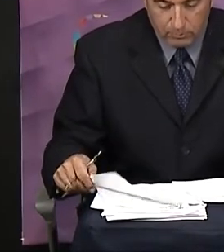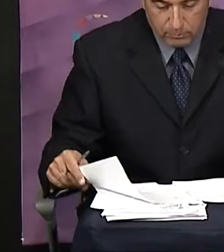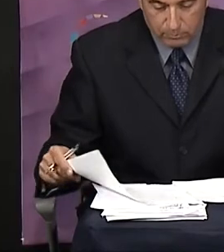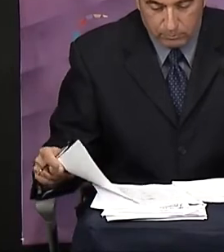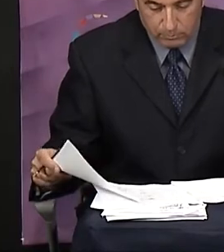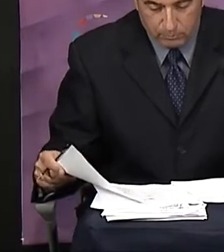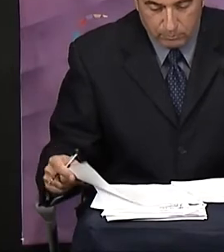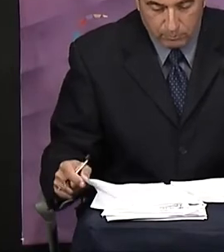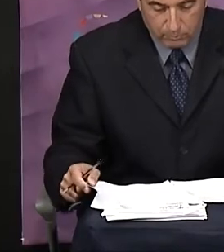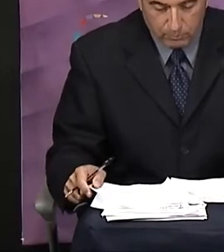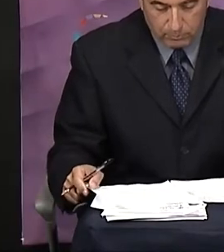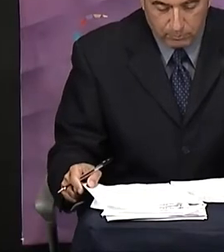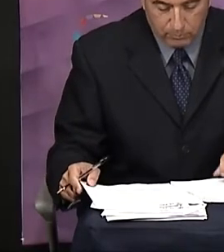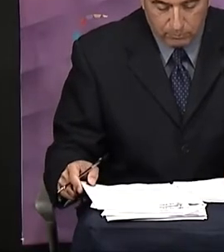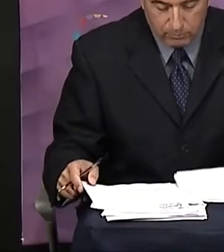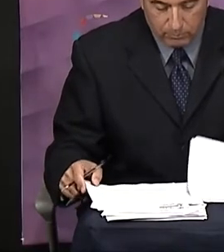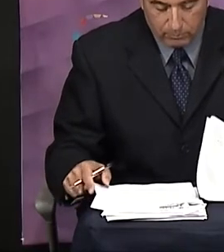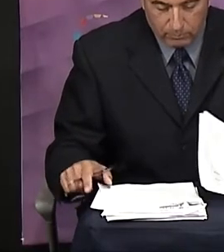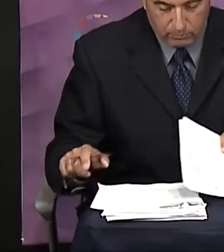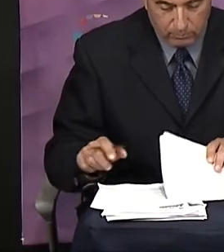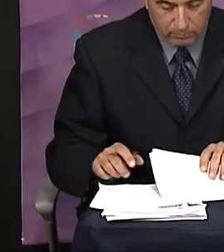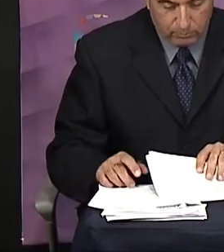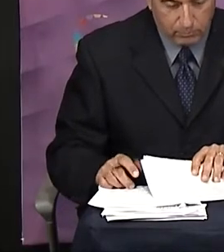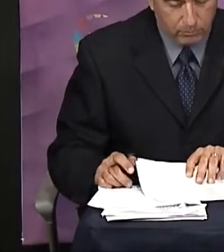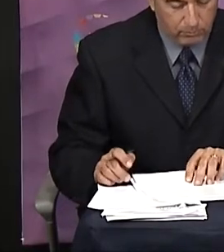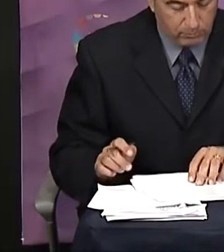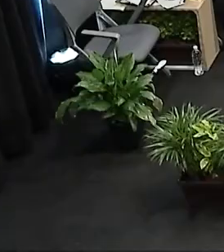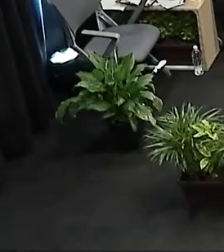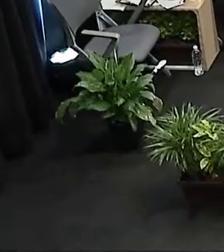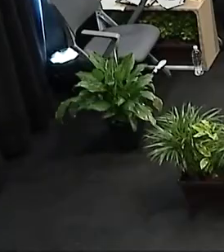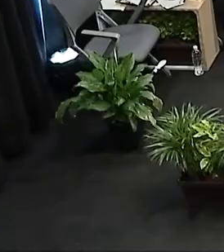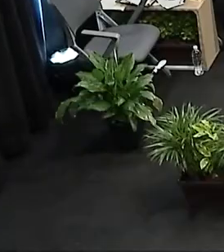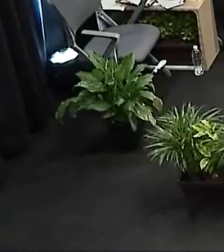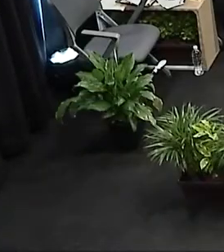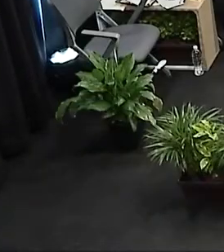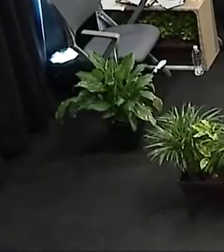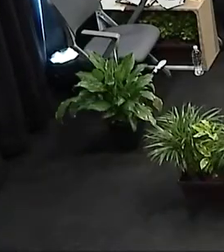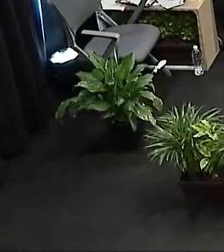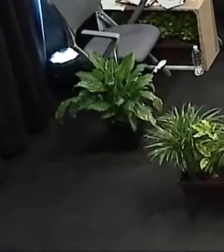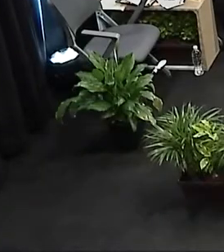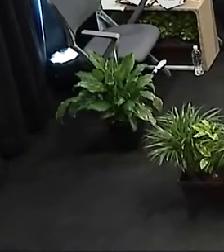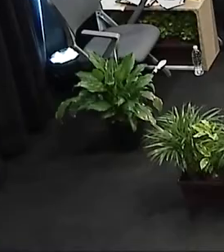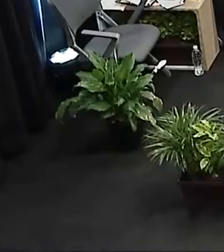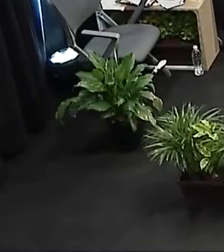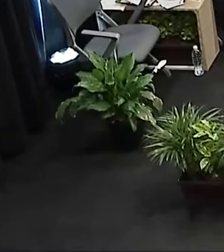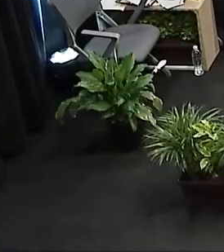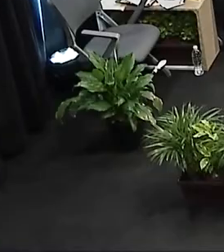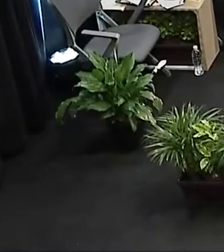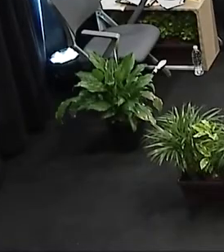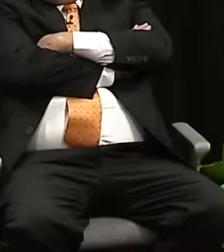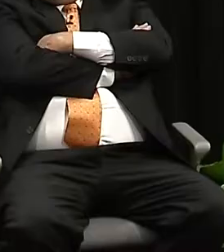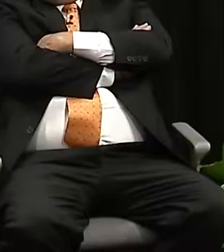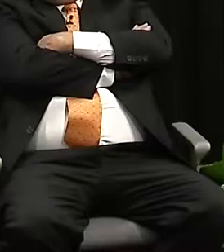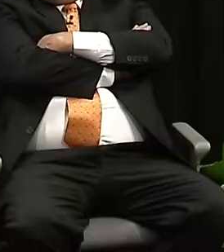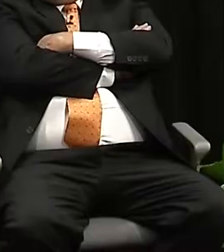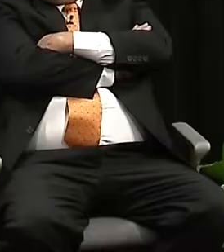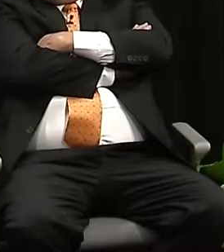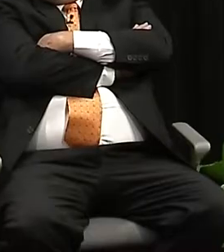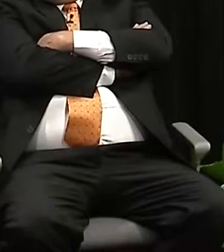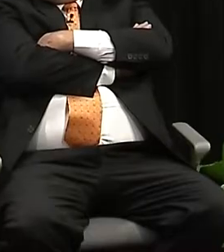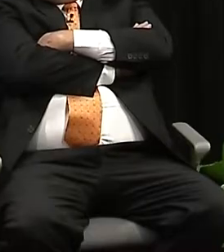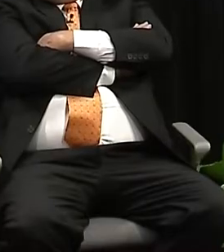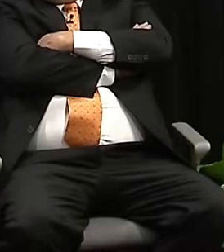Revolución Democrática, Hortensia Figueroa Peralta. Candidata, tiene un minuto. Muchas gracias. Sin duda, para la generación de empleos debemos de